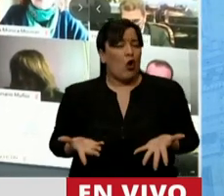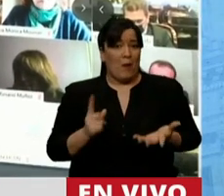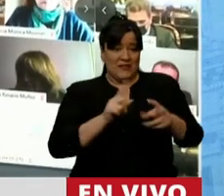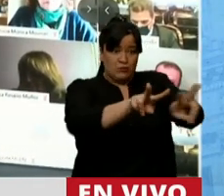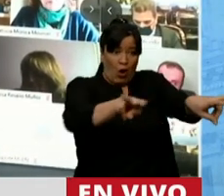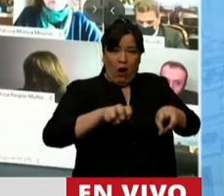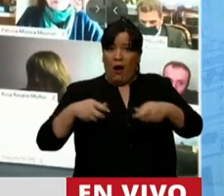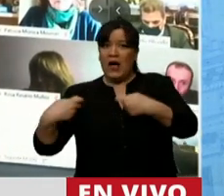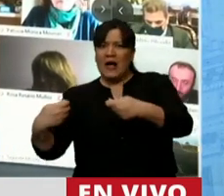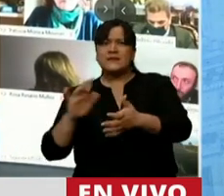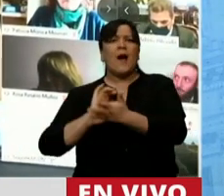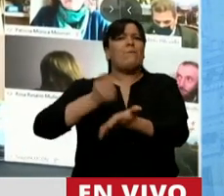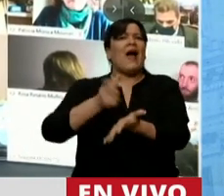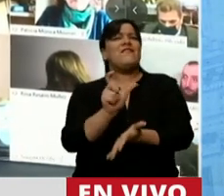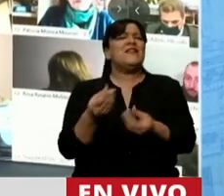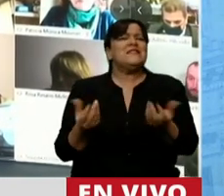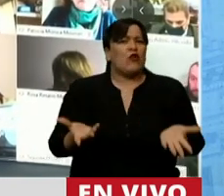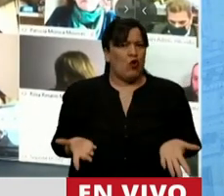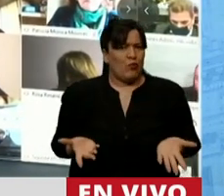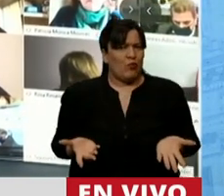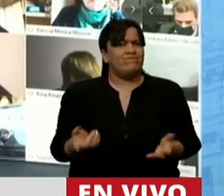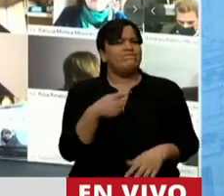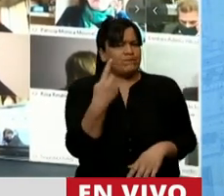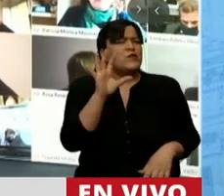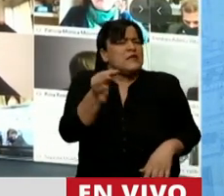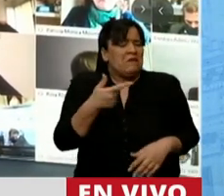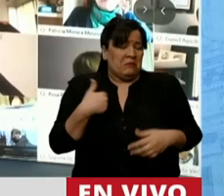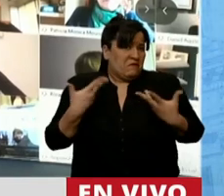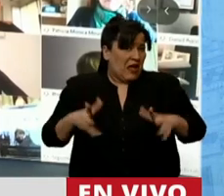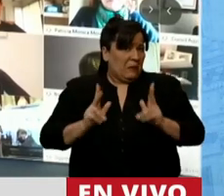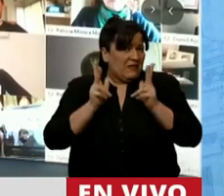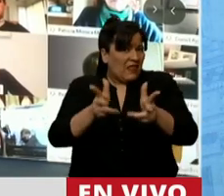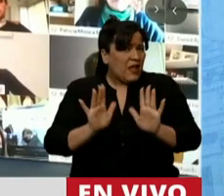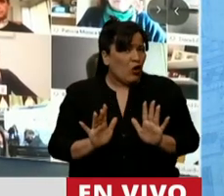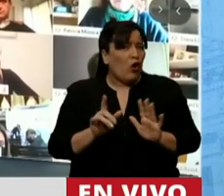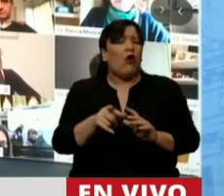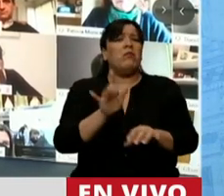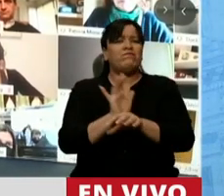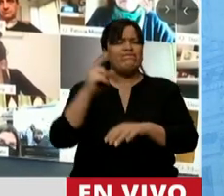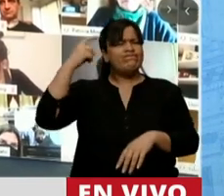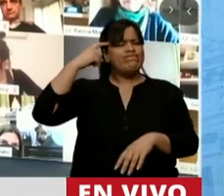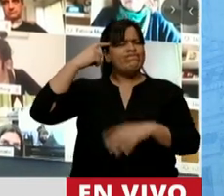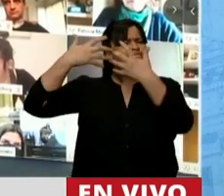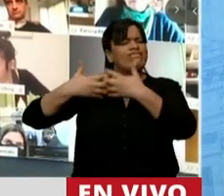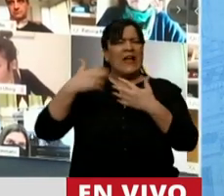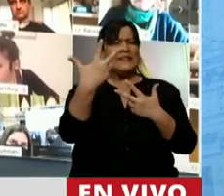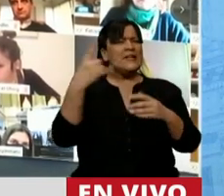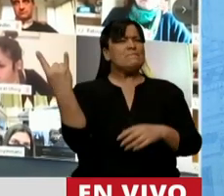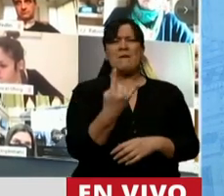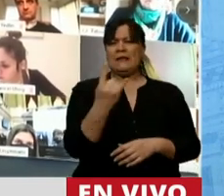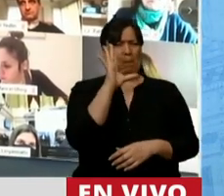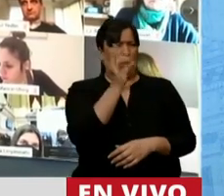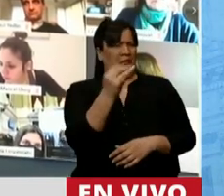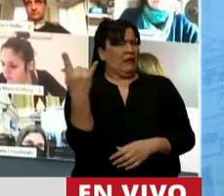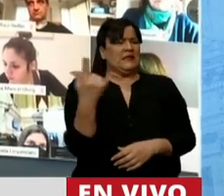recaudan y lo que gastan? Porque, ¿sabe qué? Para serles sinceros, aún resuenan en mi cabeza las tres mentiras básicas